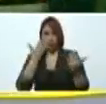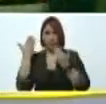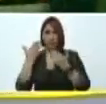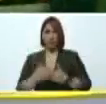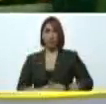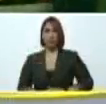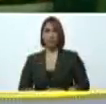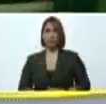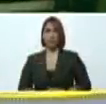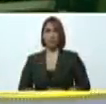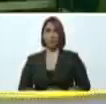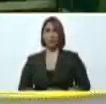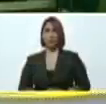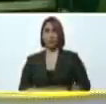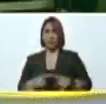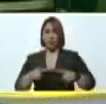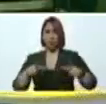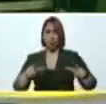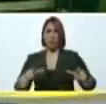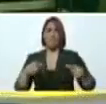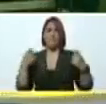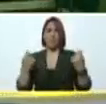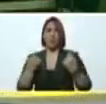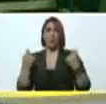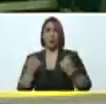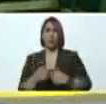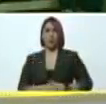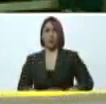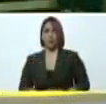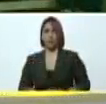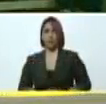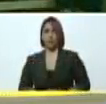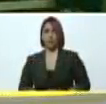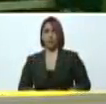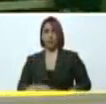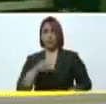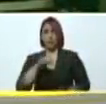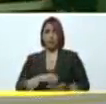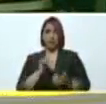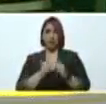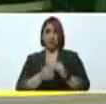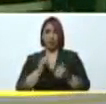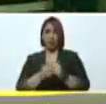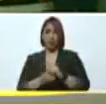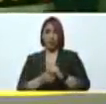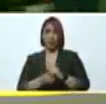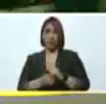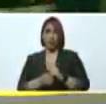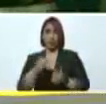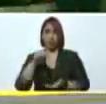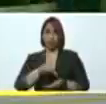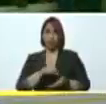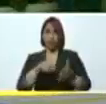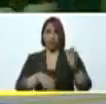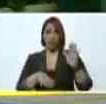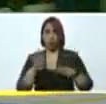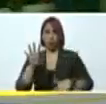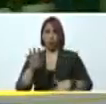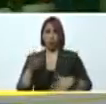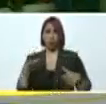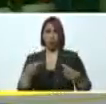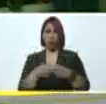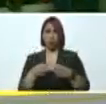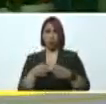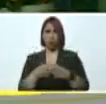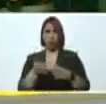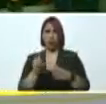allá en el sector La Popular en la cancha deportiva de usos múltiples sector 14 está